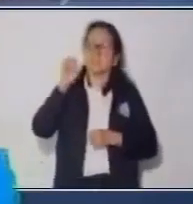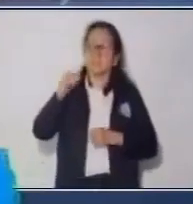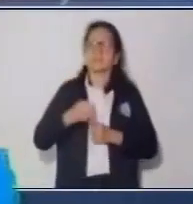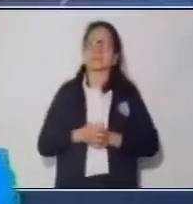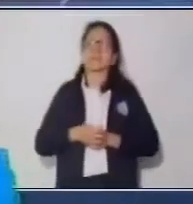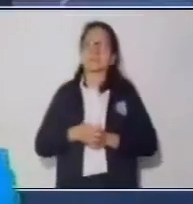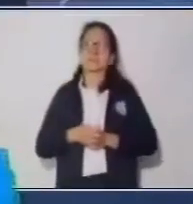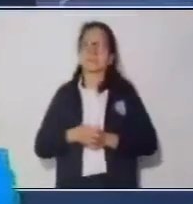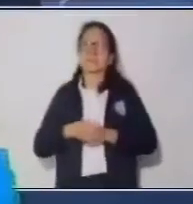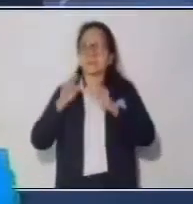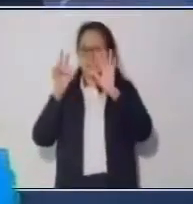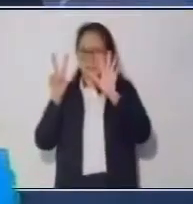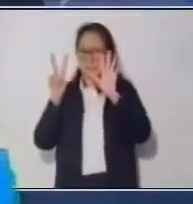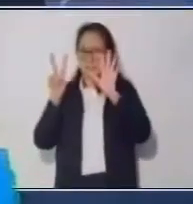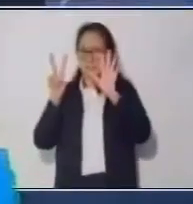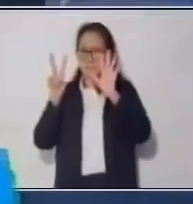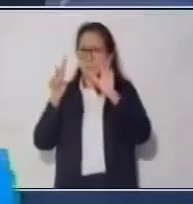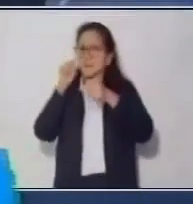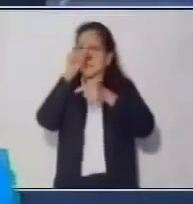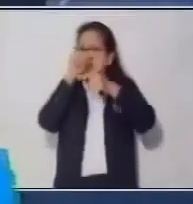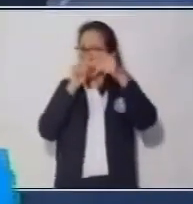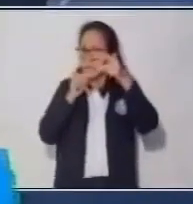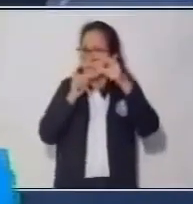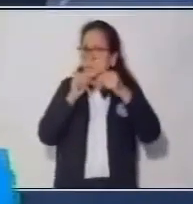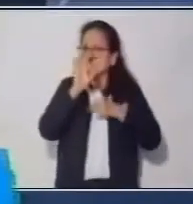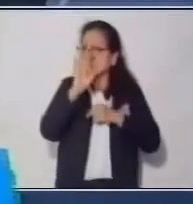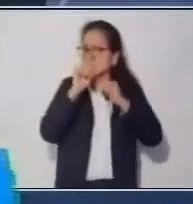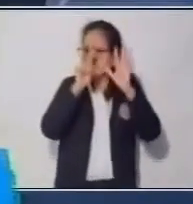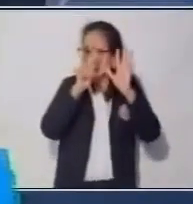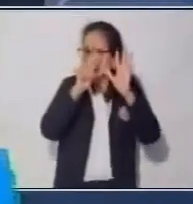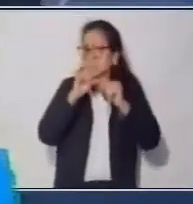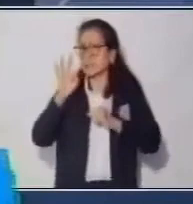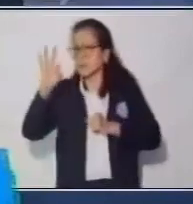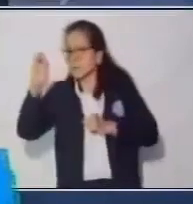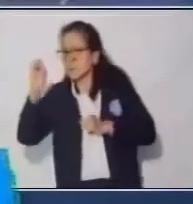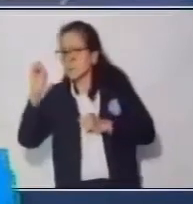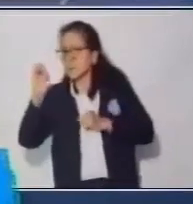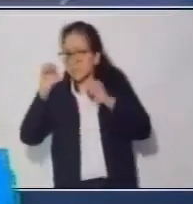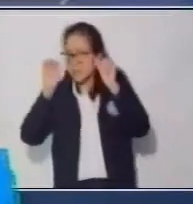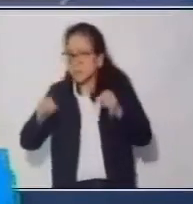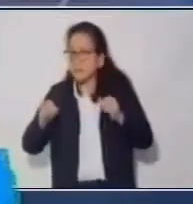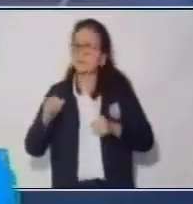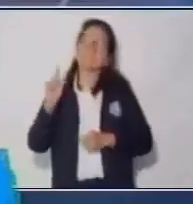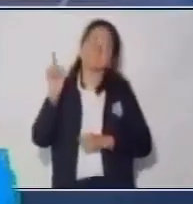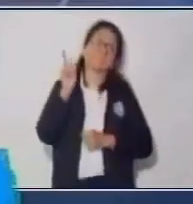¿El 7 es divisible entre 36 y 30? No.